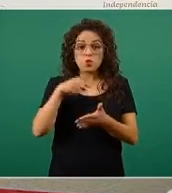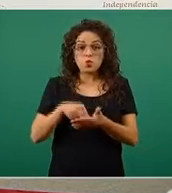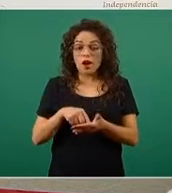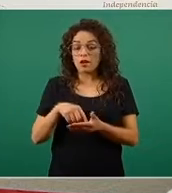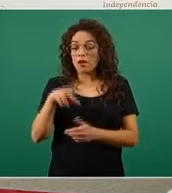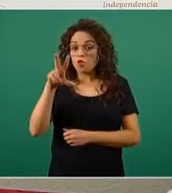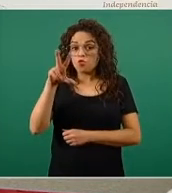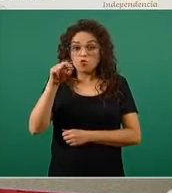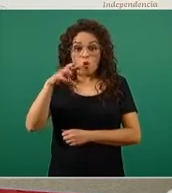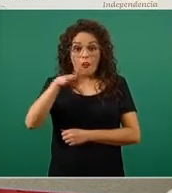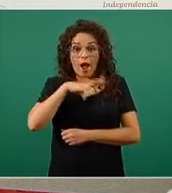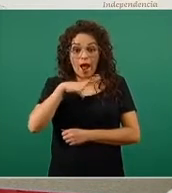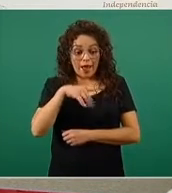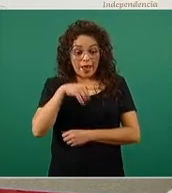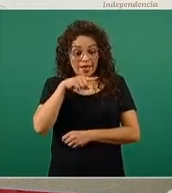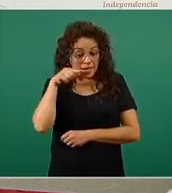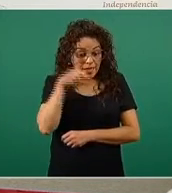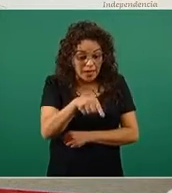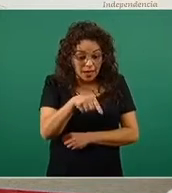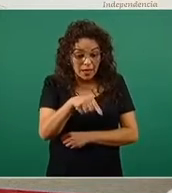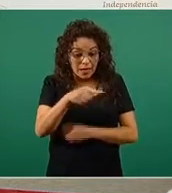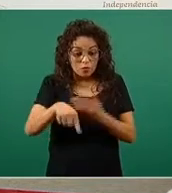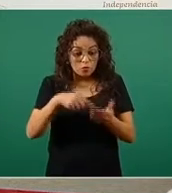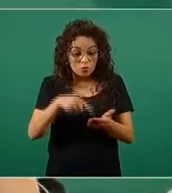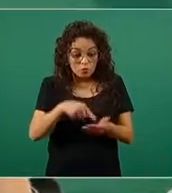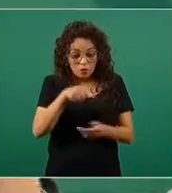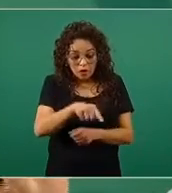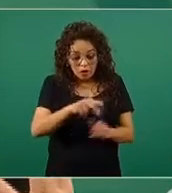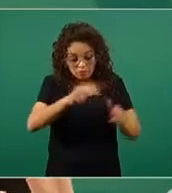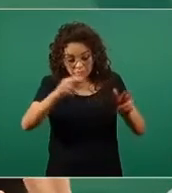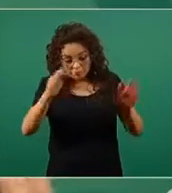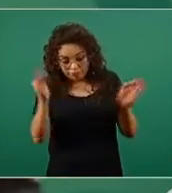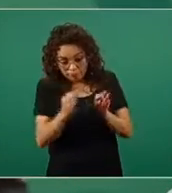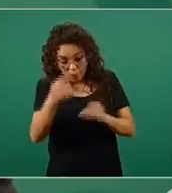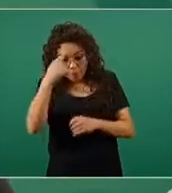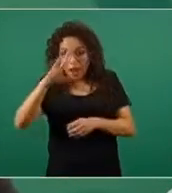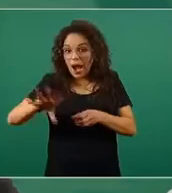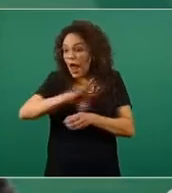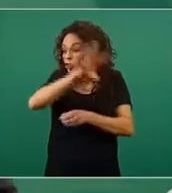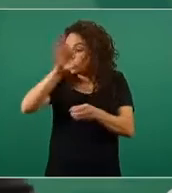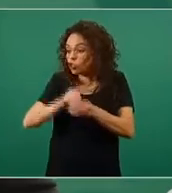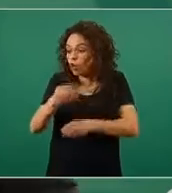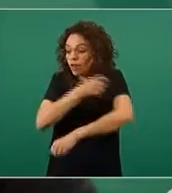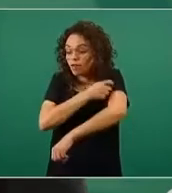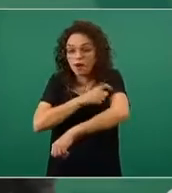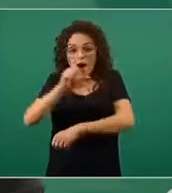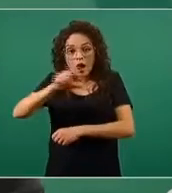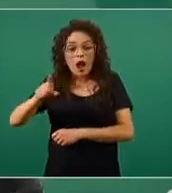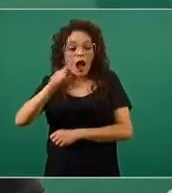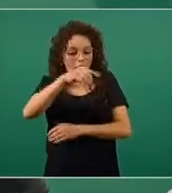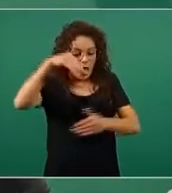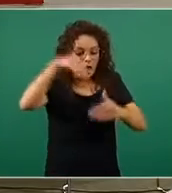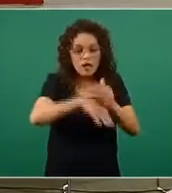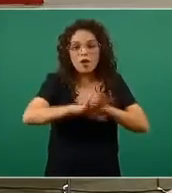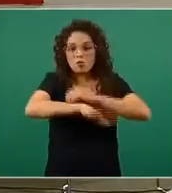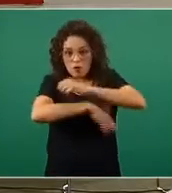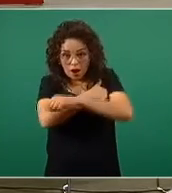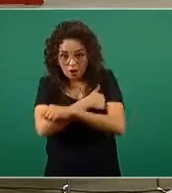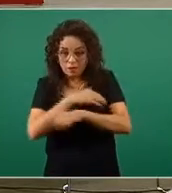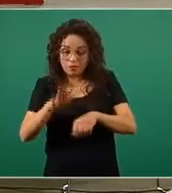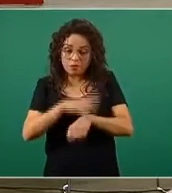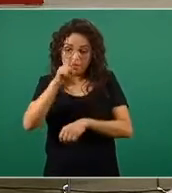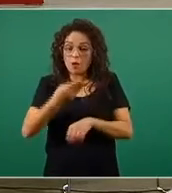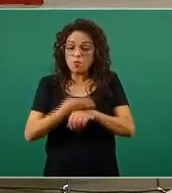esta red ahí para mantener todas las vacunas, porque sería difícil hacerlo, los